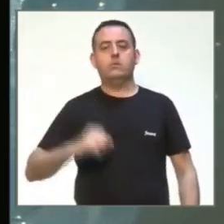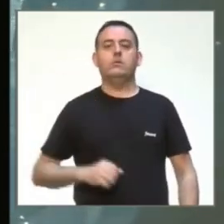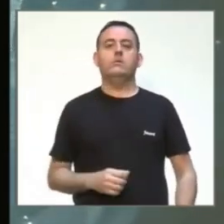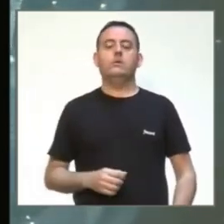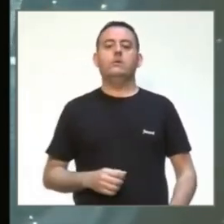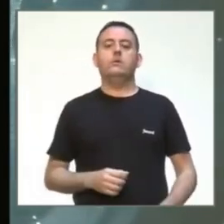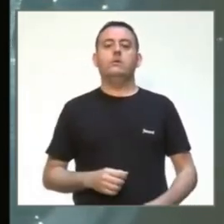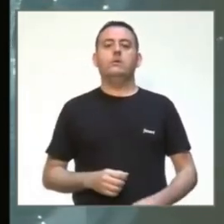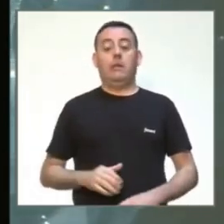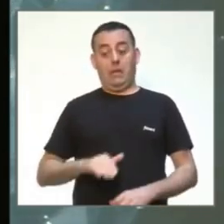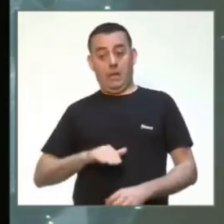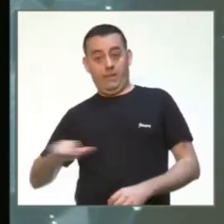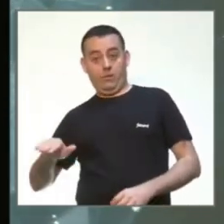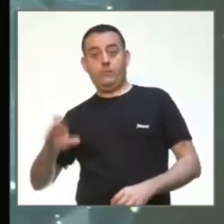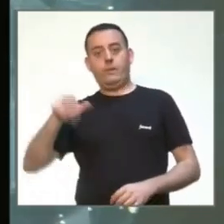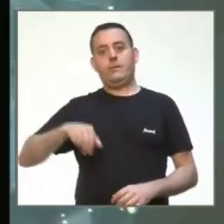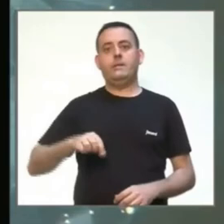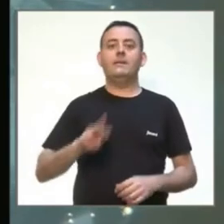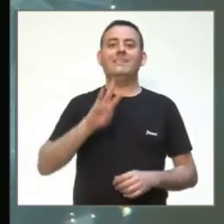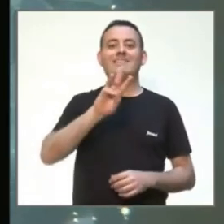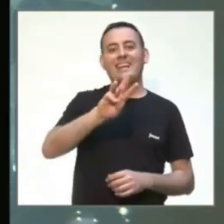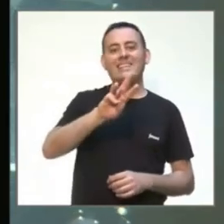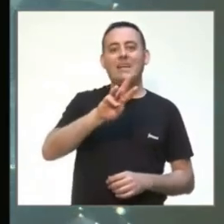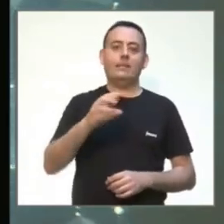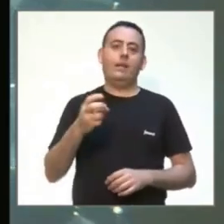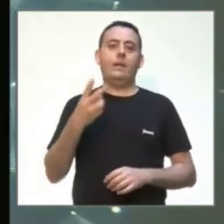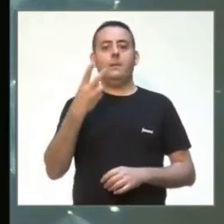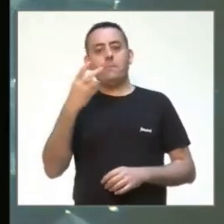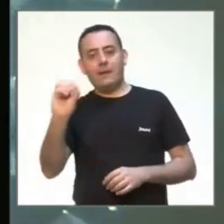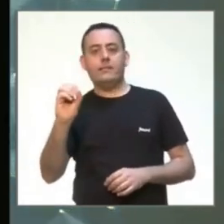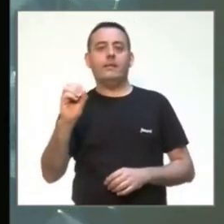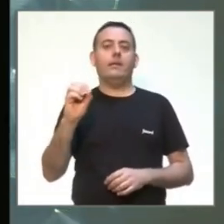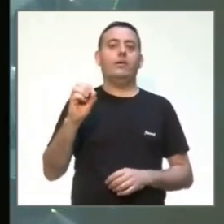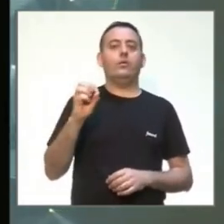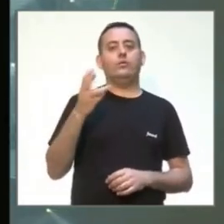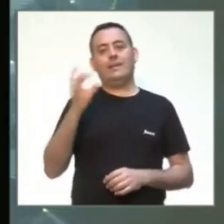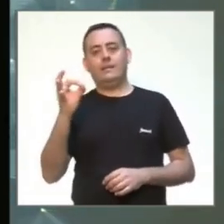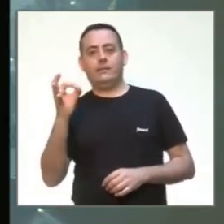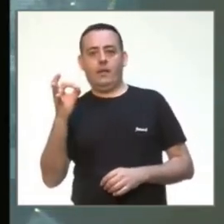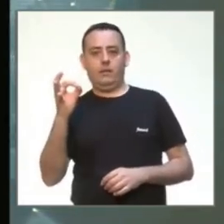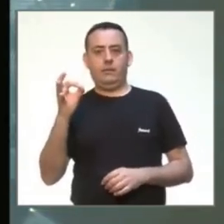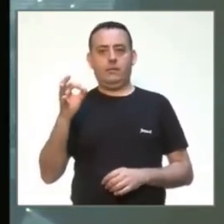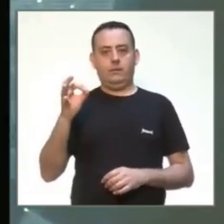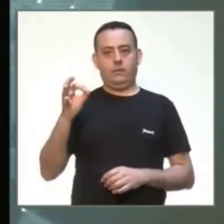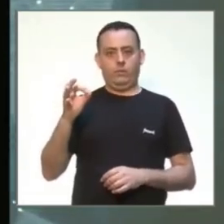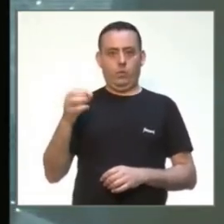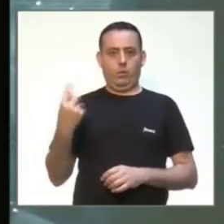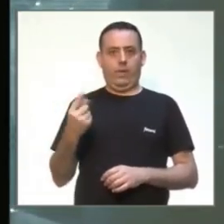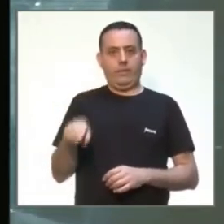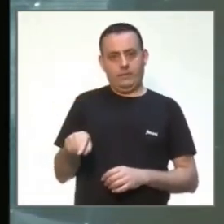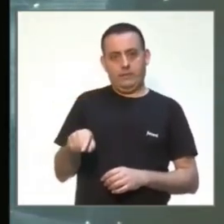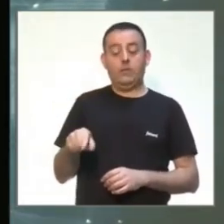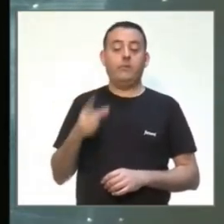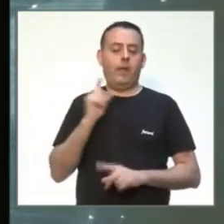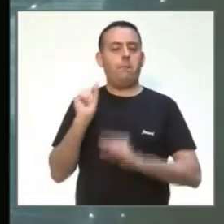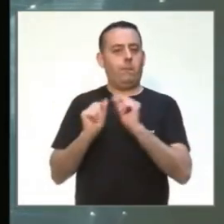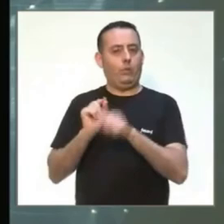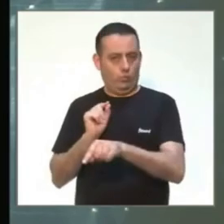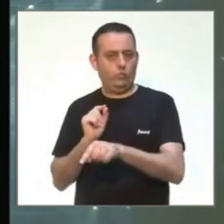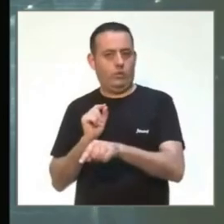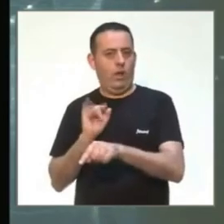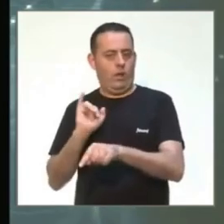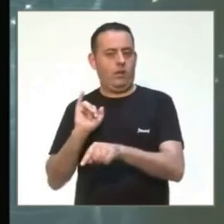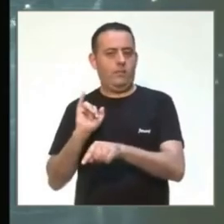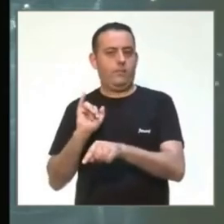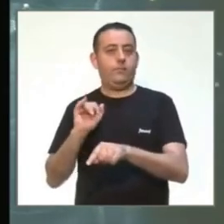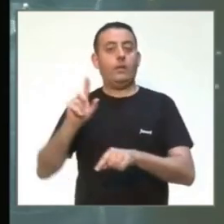tres, entre 20 y 30.000 unidades, que son, pues, que ahí hay virus, hay que estar pendiente de eso. Y luego